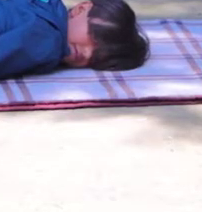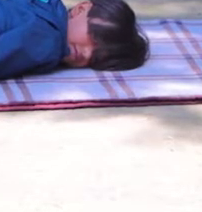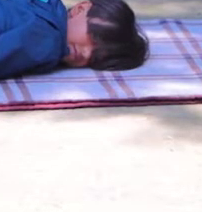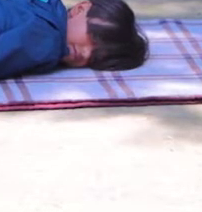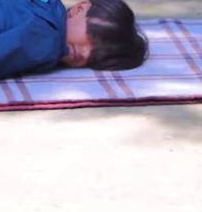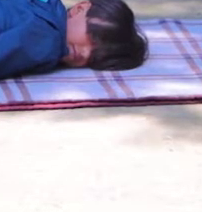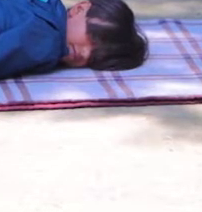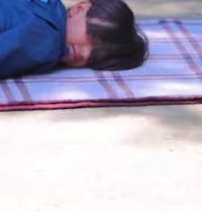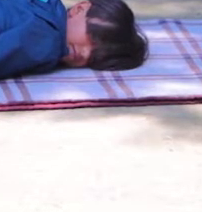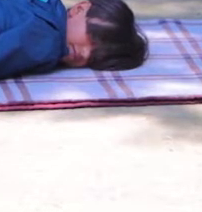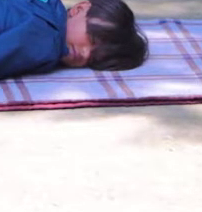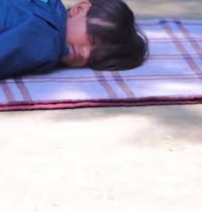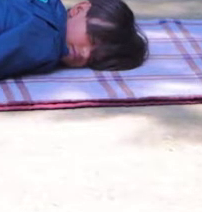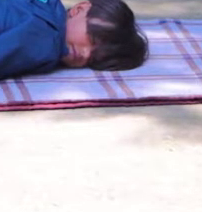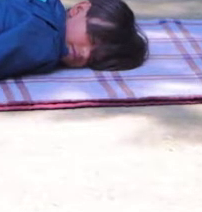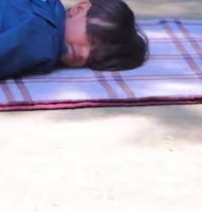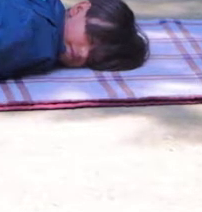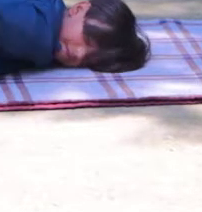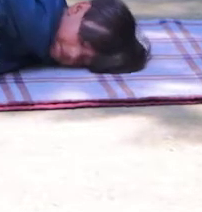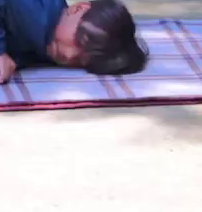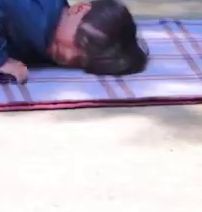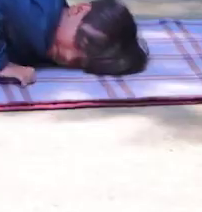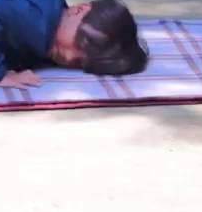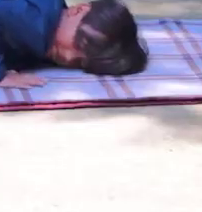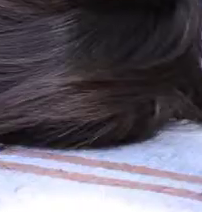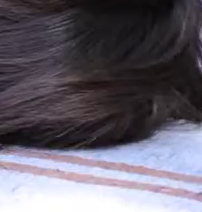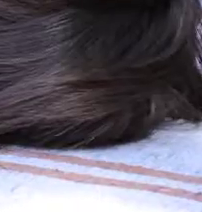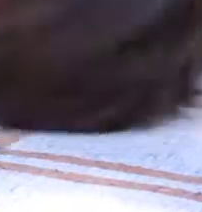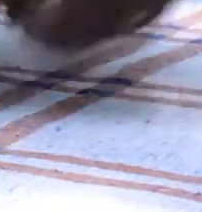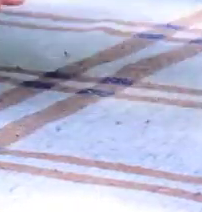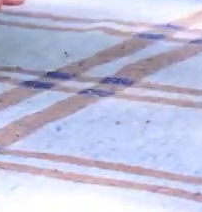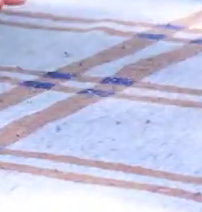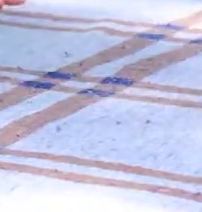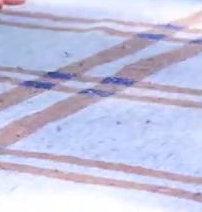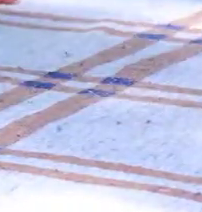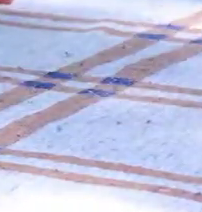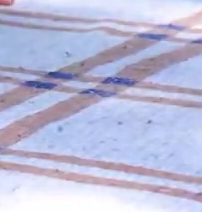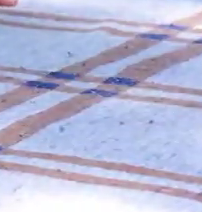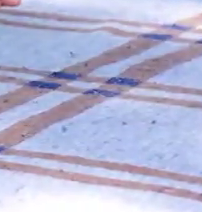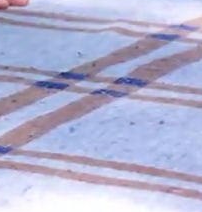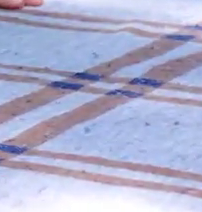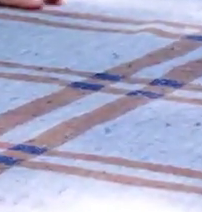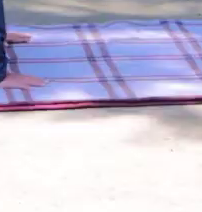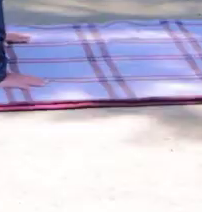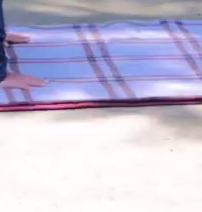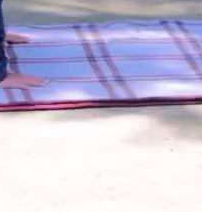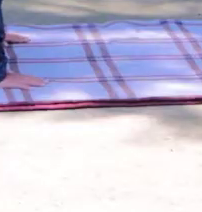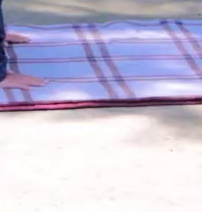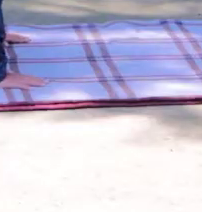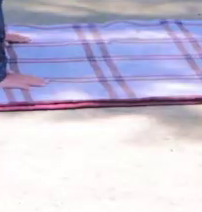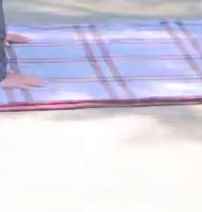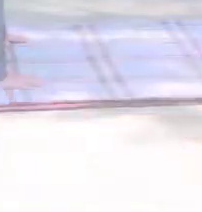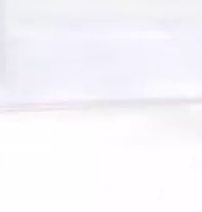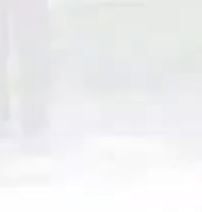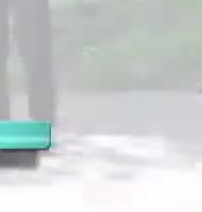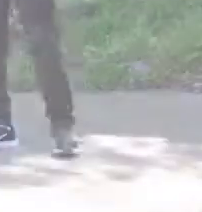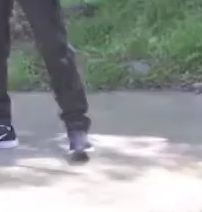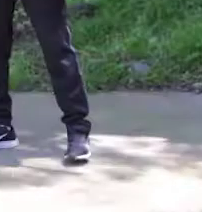respira nos preparamos nuevamente para hacer el ejercicio extendemos brazos y trabajamos